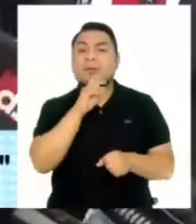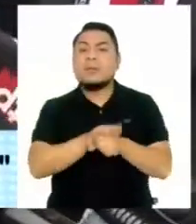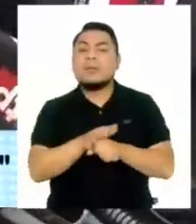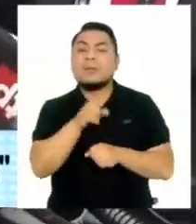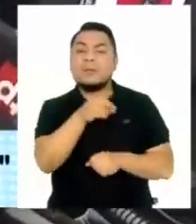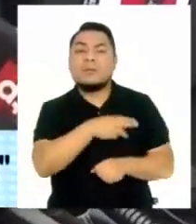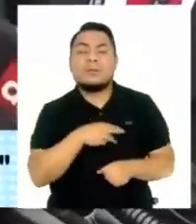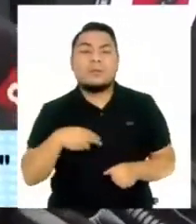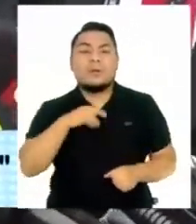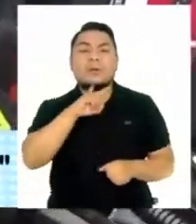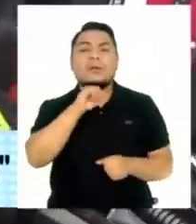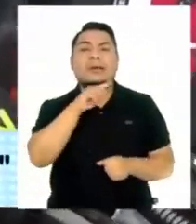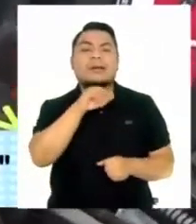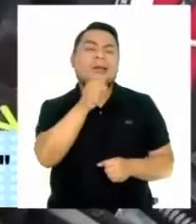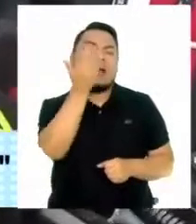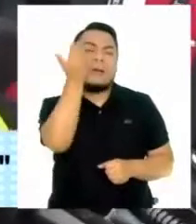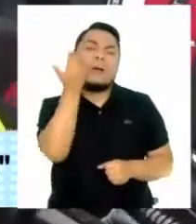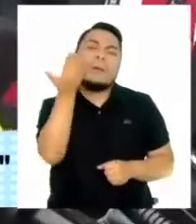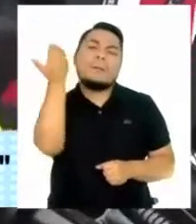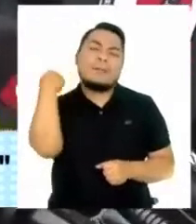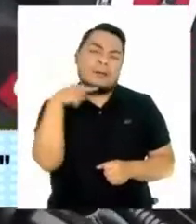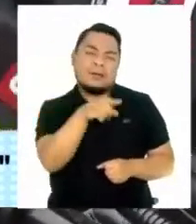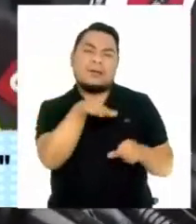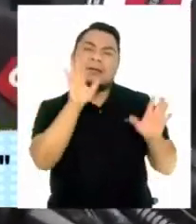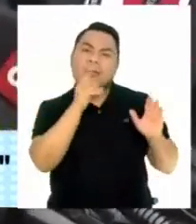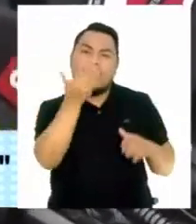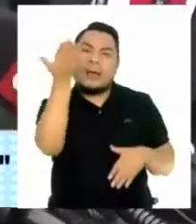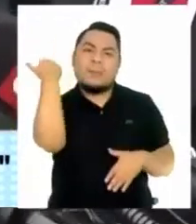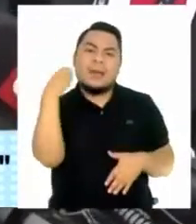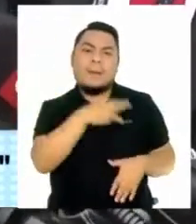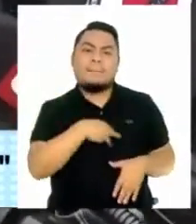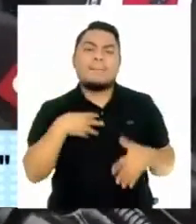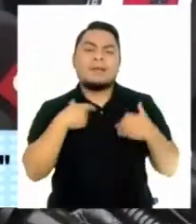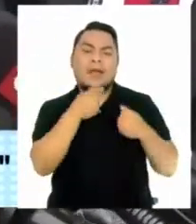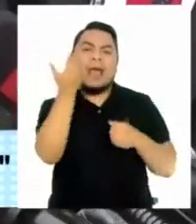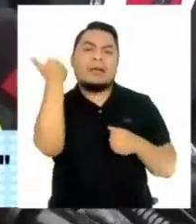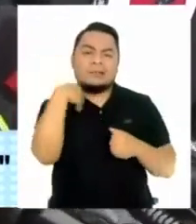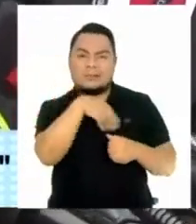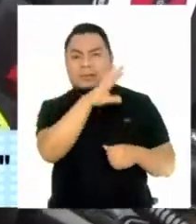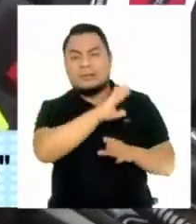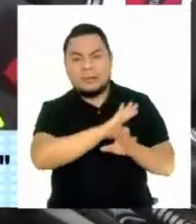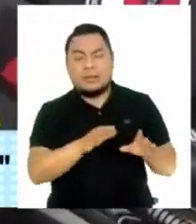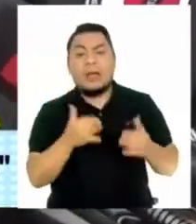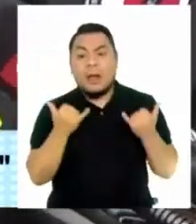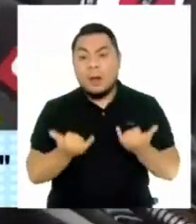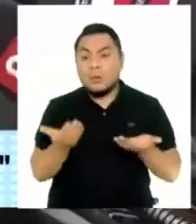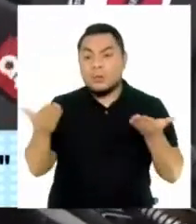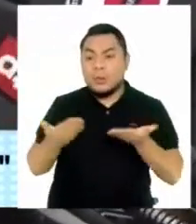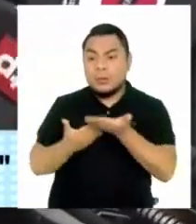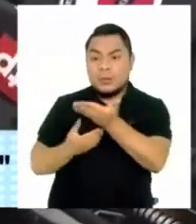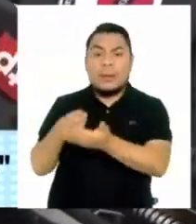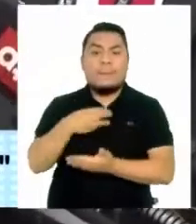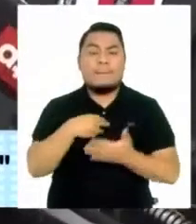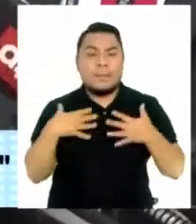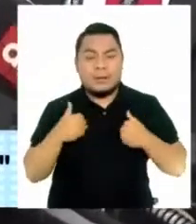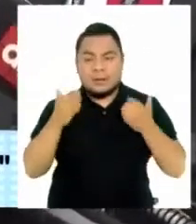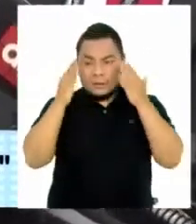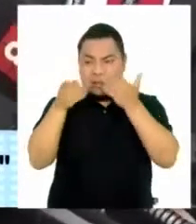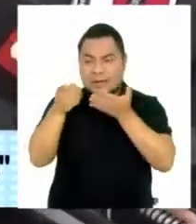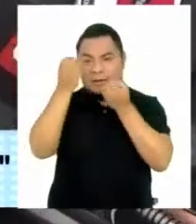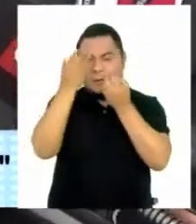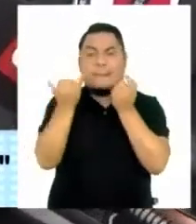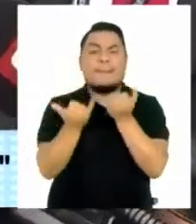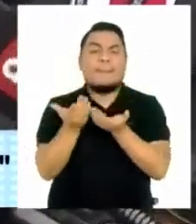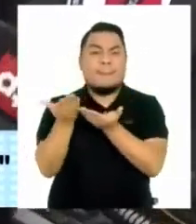señor Ugarte, que viene del pasado, hay que dejarlo eso en el pasado. En este momento hay un ministro de Salud y hay que basarnos en la